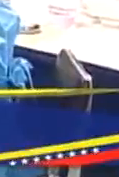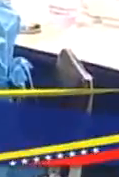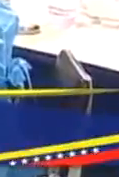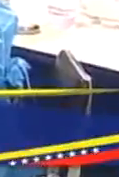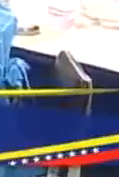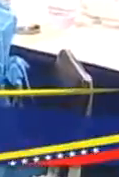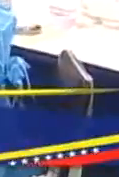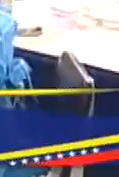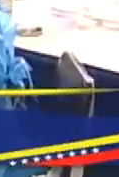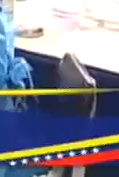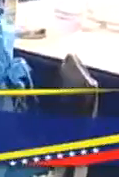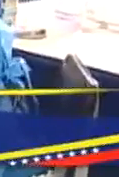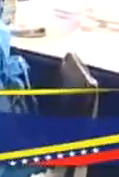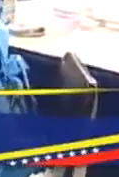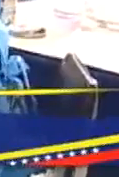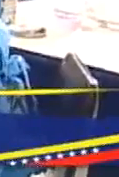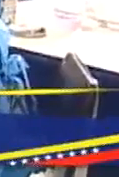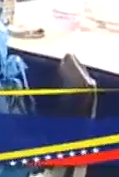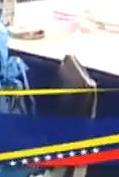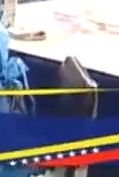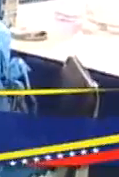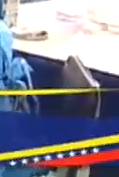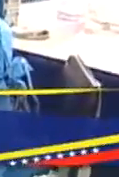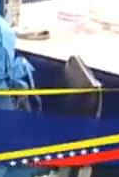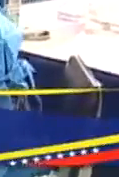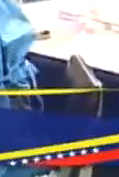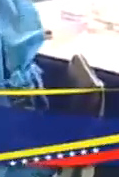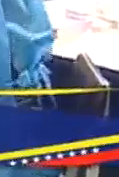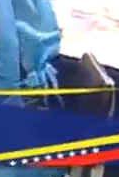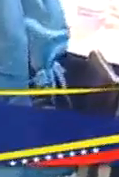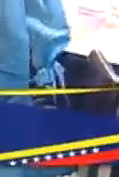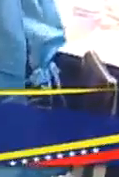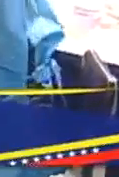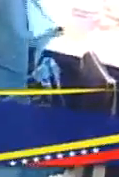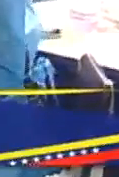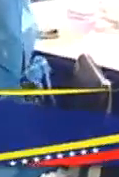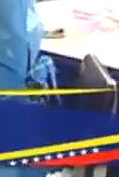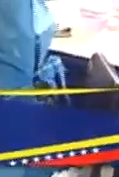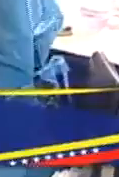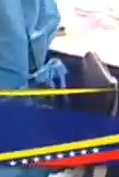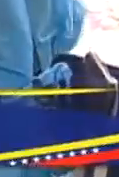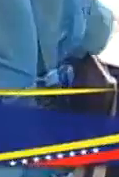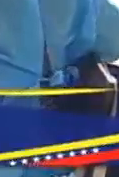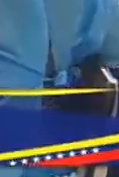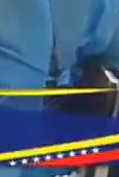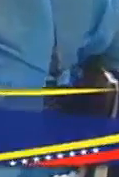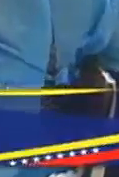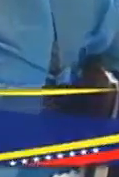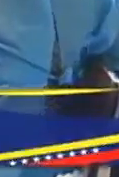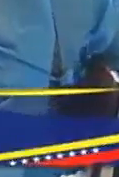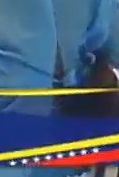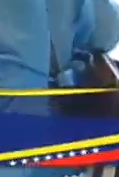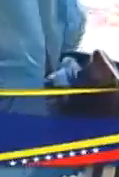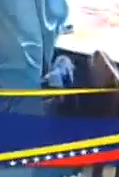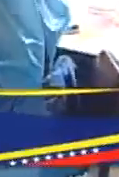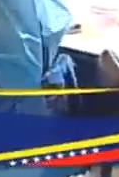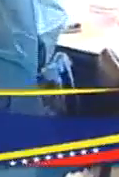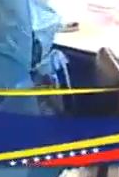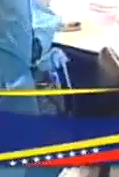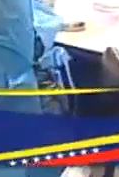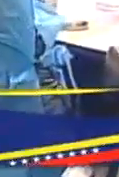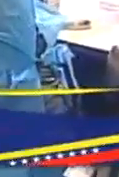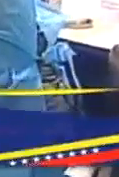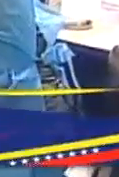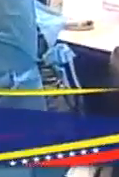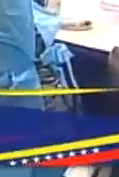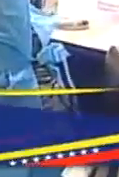ayer con una buena jornada ayer se activaron casi 4 mil puntos de vacunación a nivel nacional que son los puntos fijos para